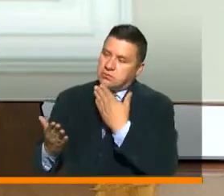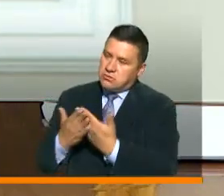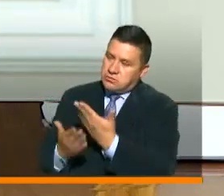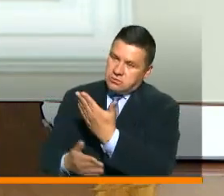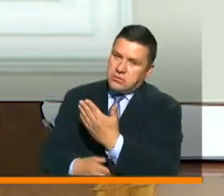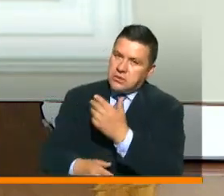superintendente.